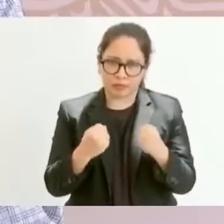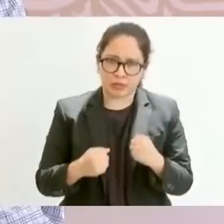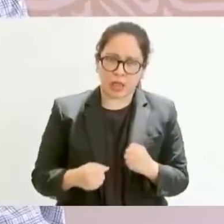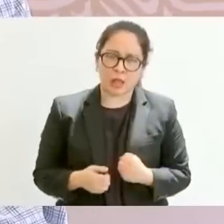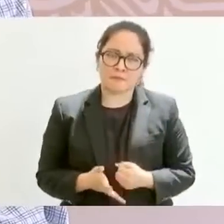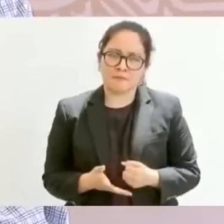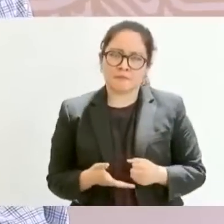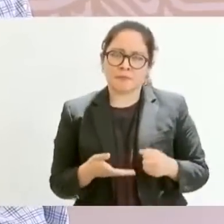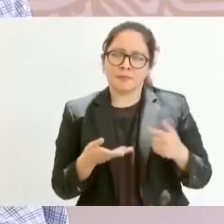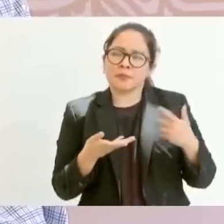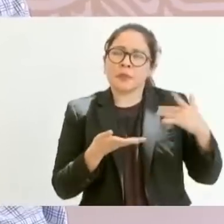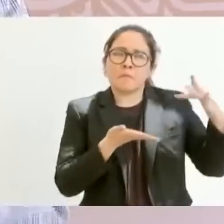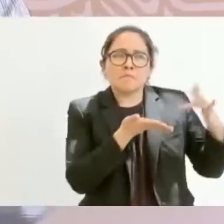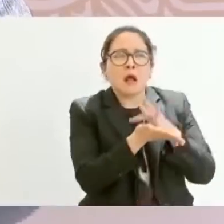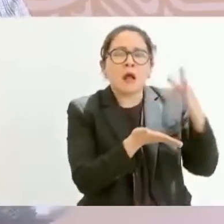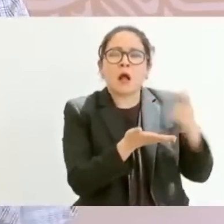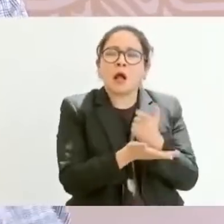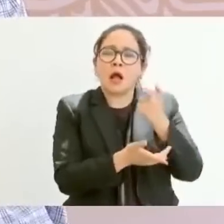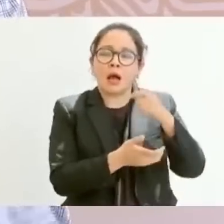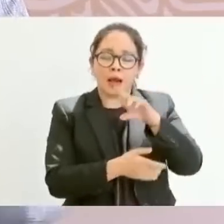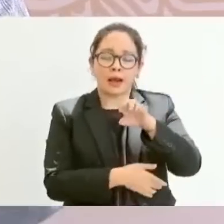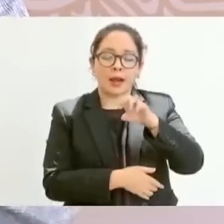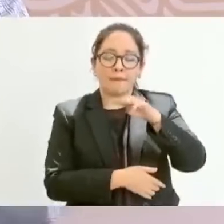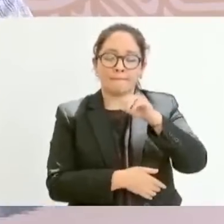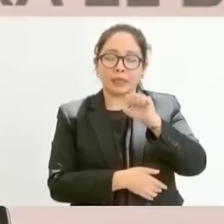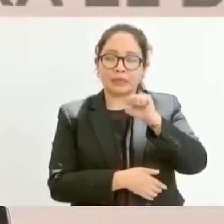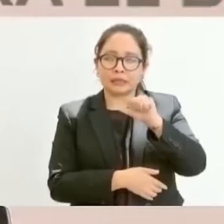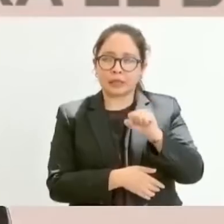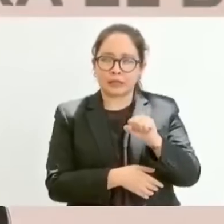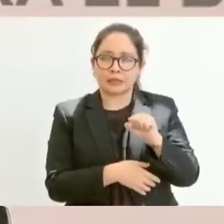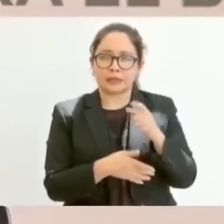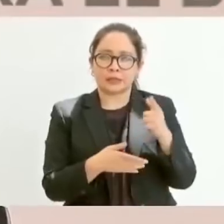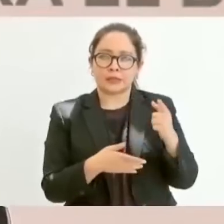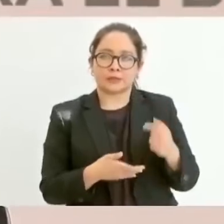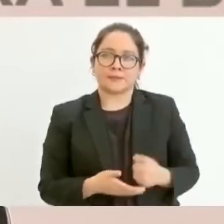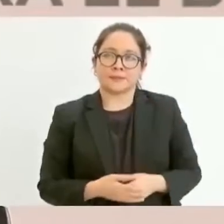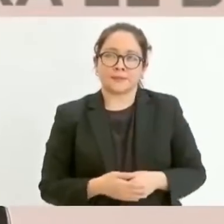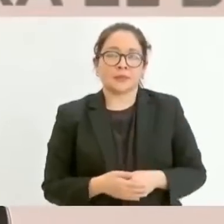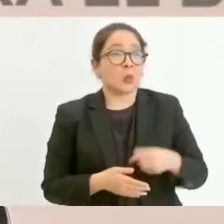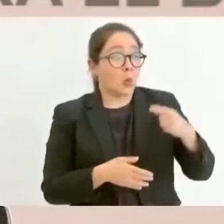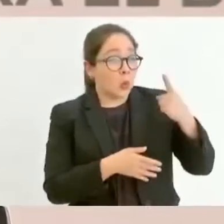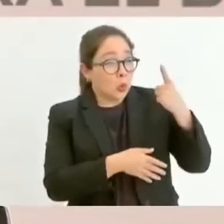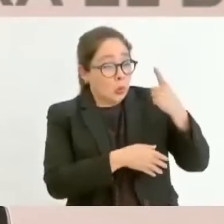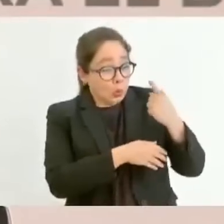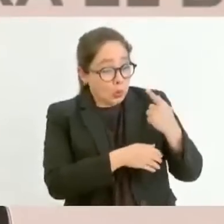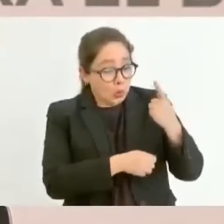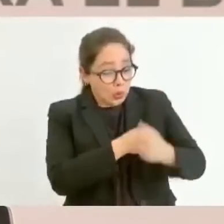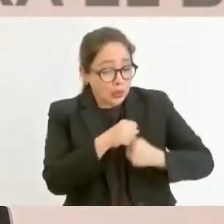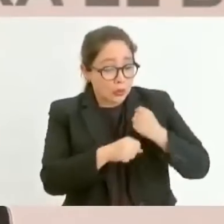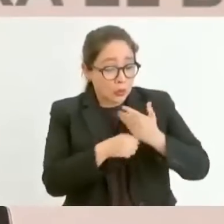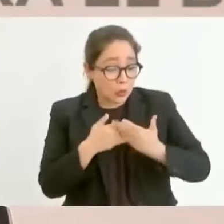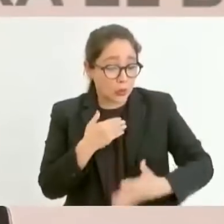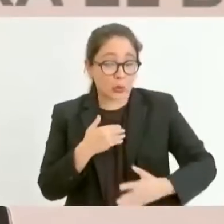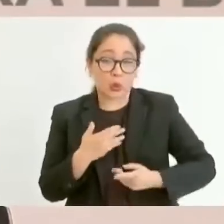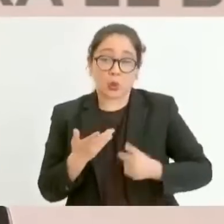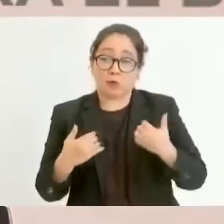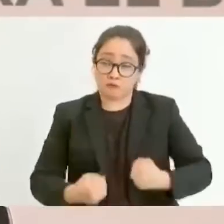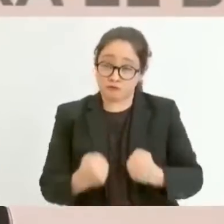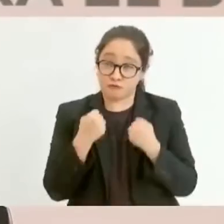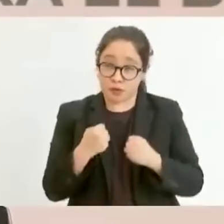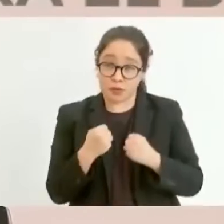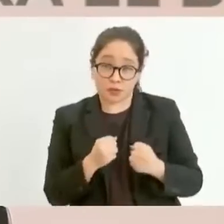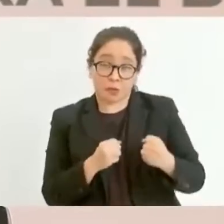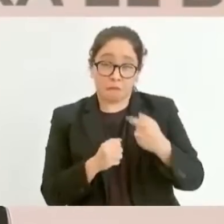enviando remesas. Este año va a haber récord en la entrada de remesas al país,